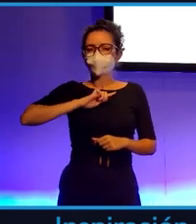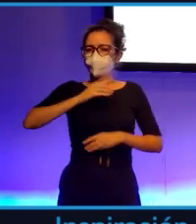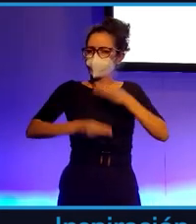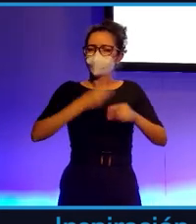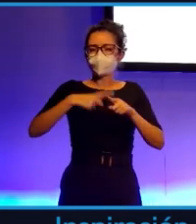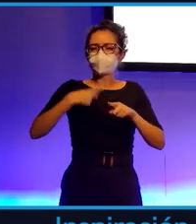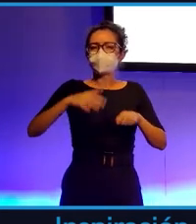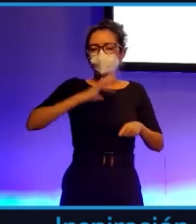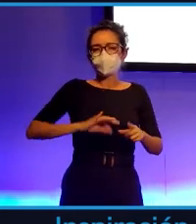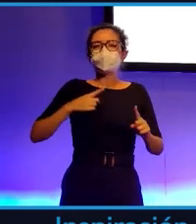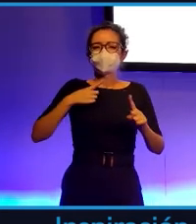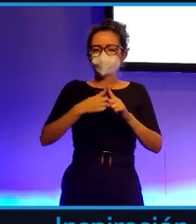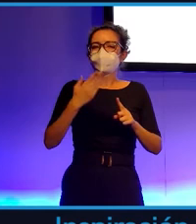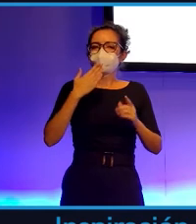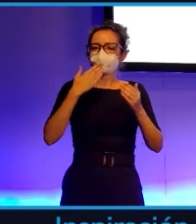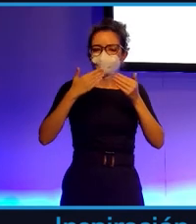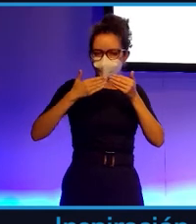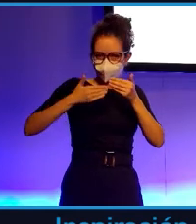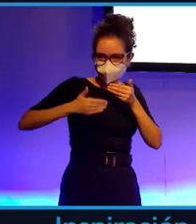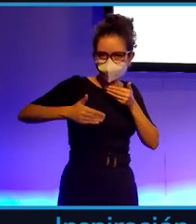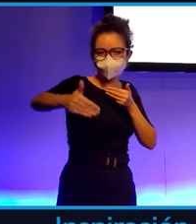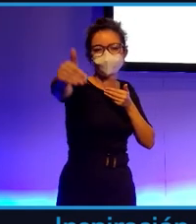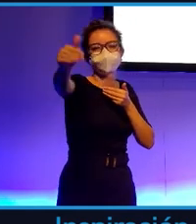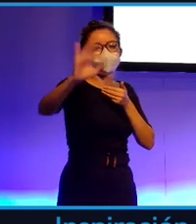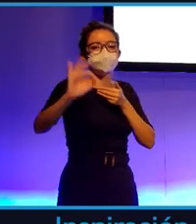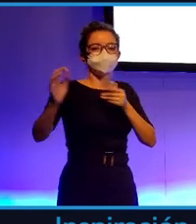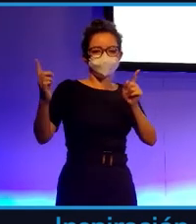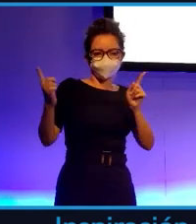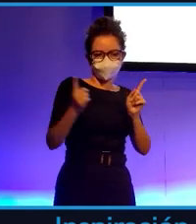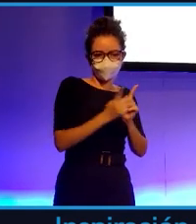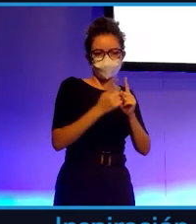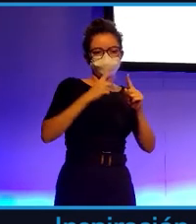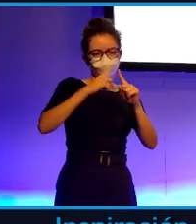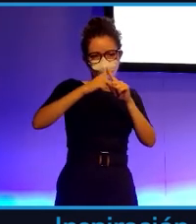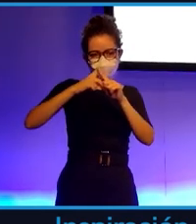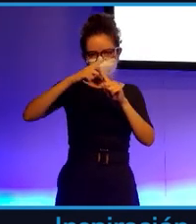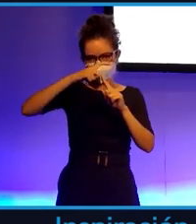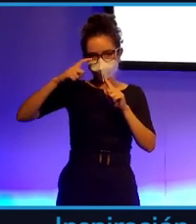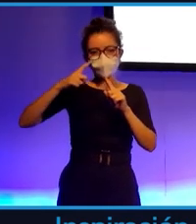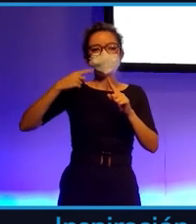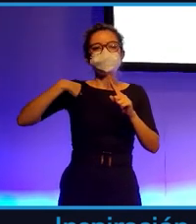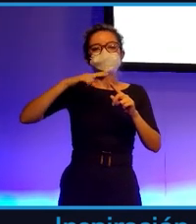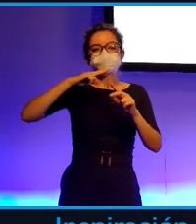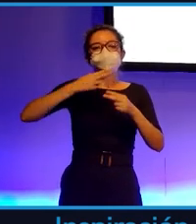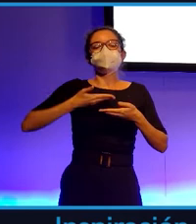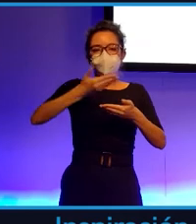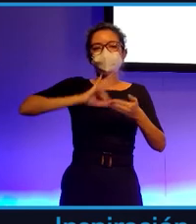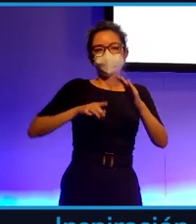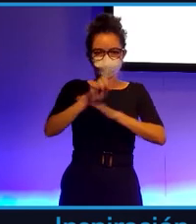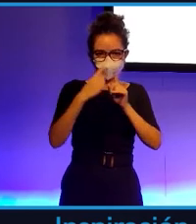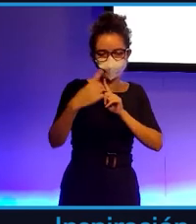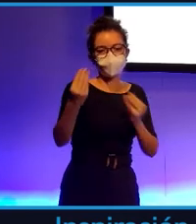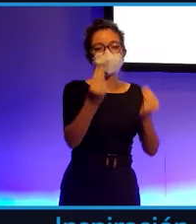o incluso alargarlo. A eso se le llama epigenética. Y la epigenética son todos aquellos